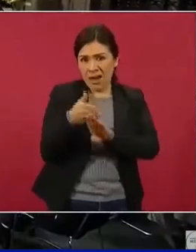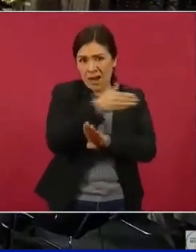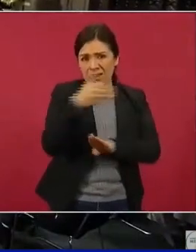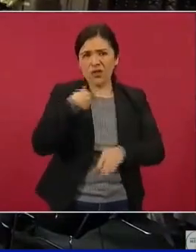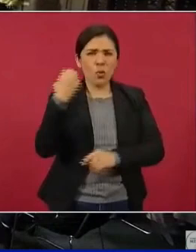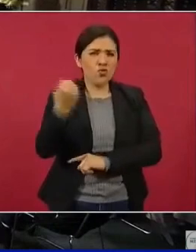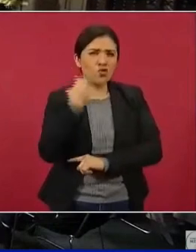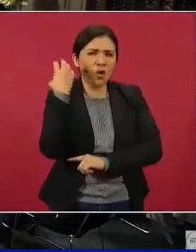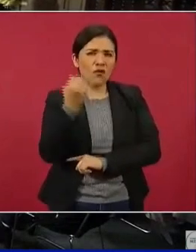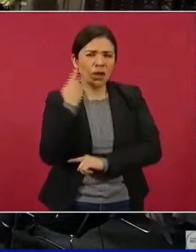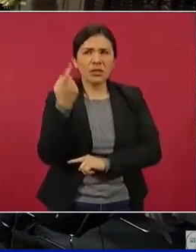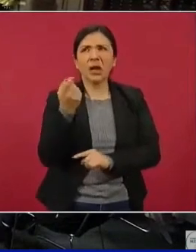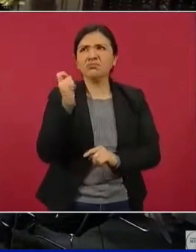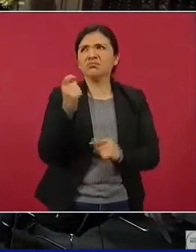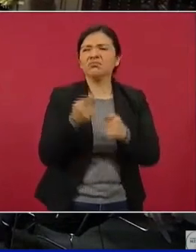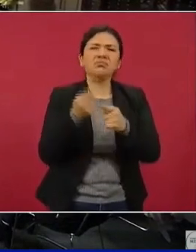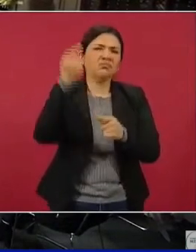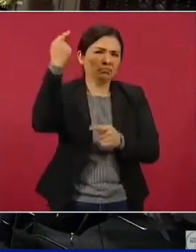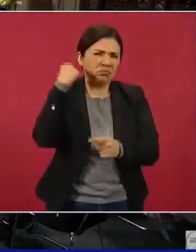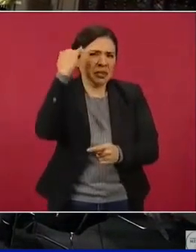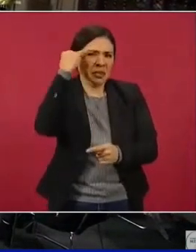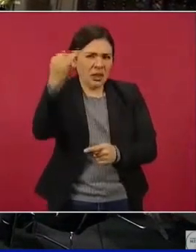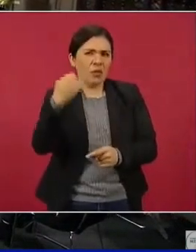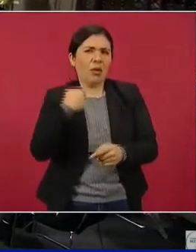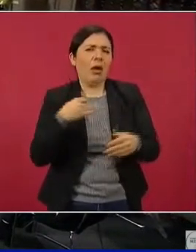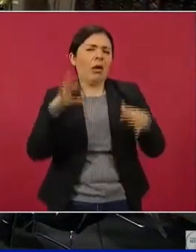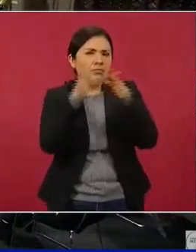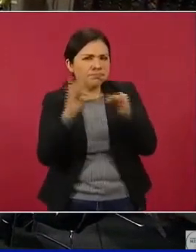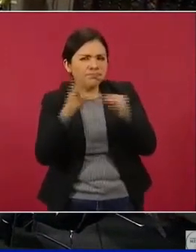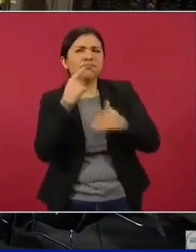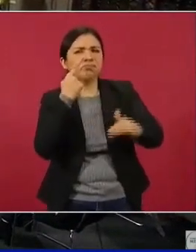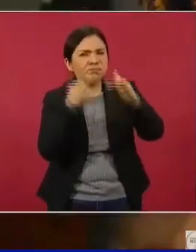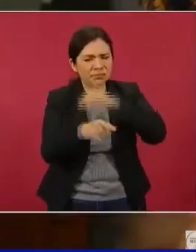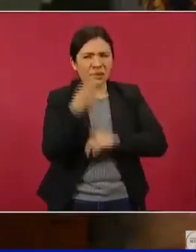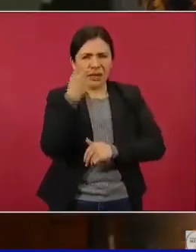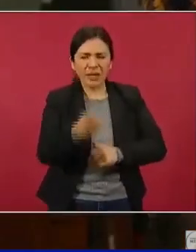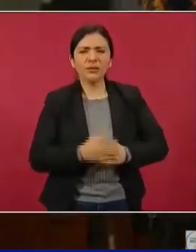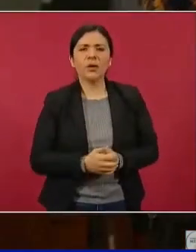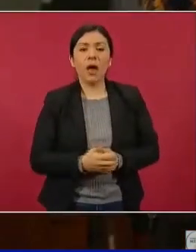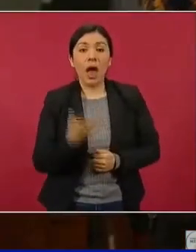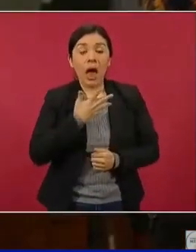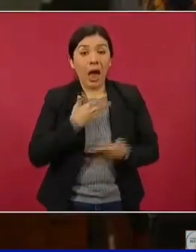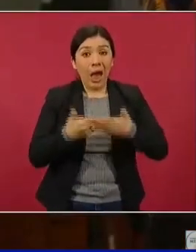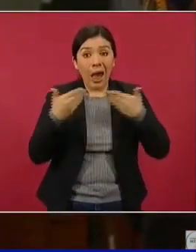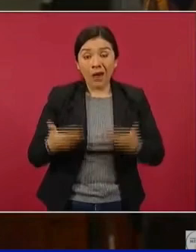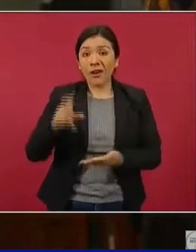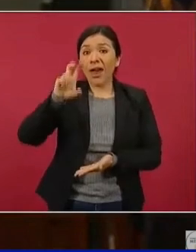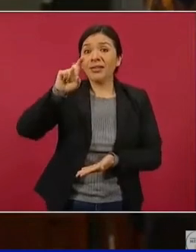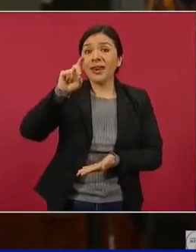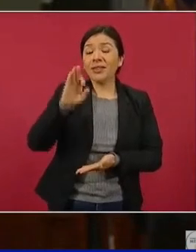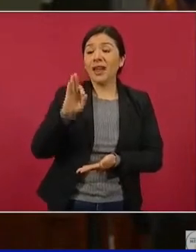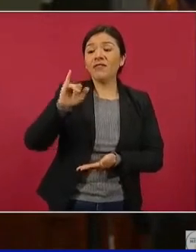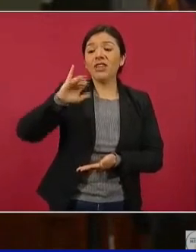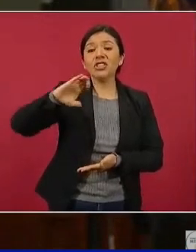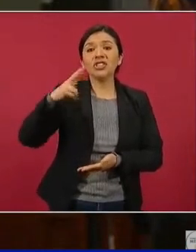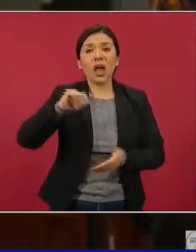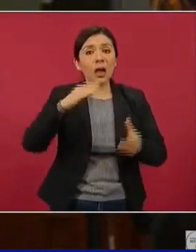estas conferencias a lo largo de tiempos cercanos, se generaron más de cinco fichas